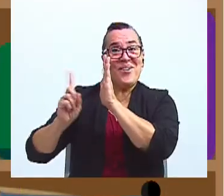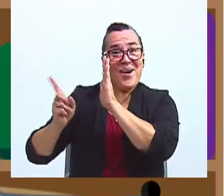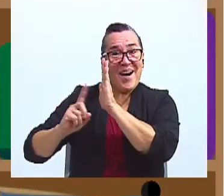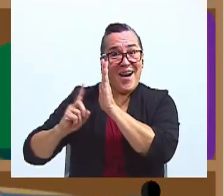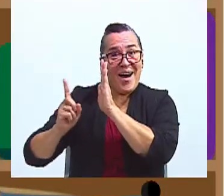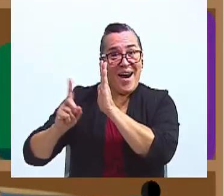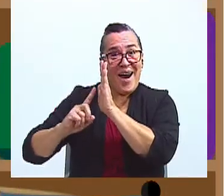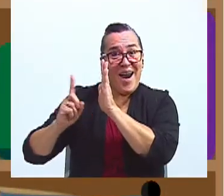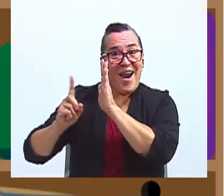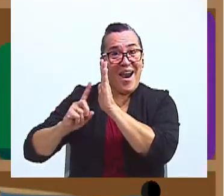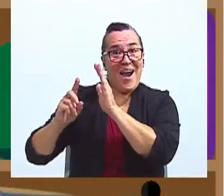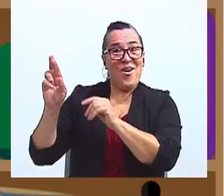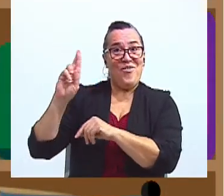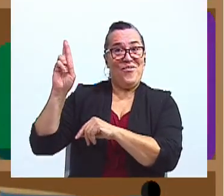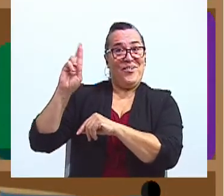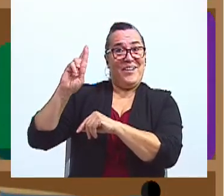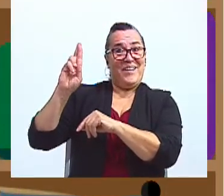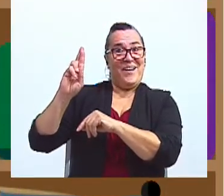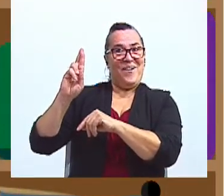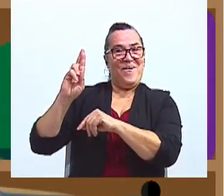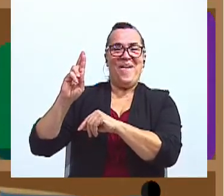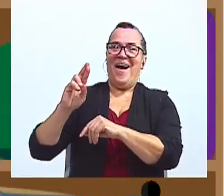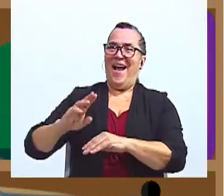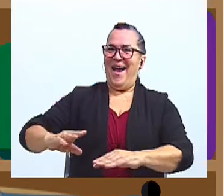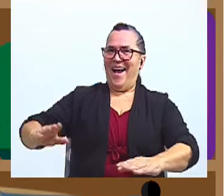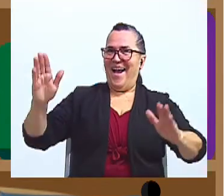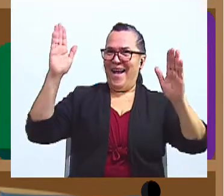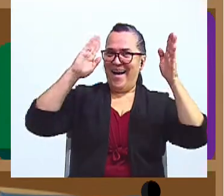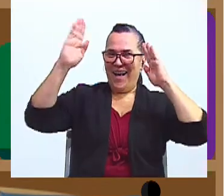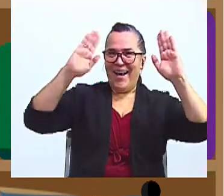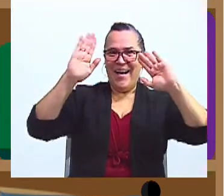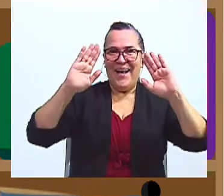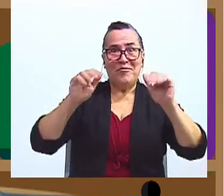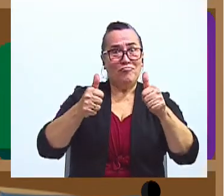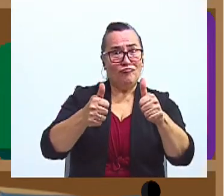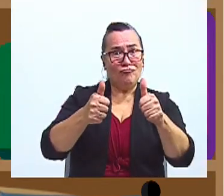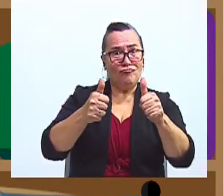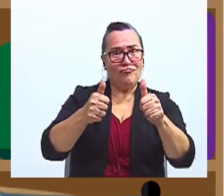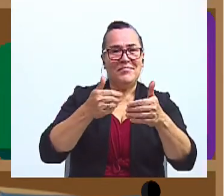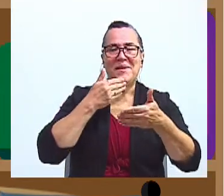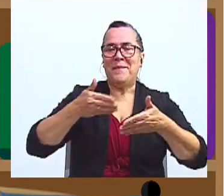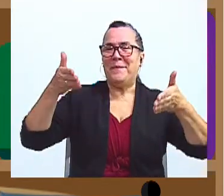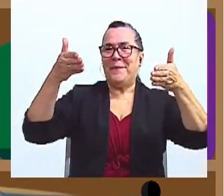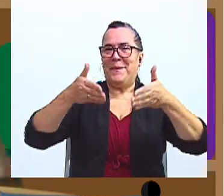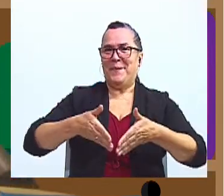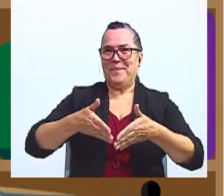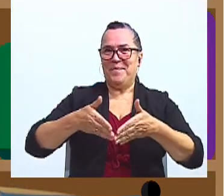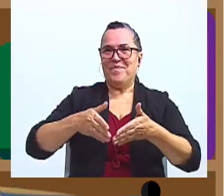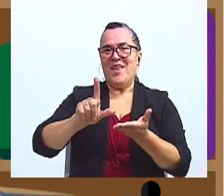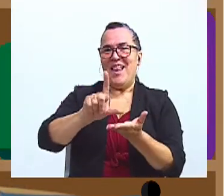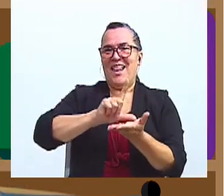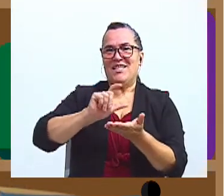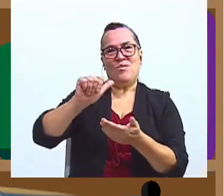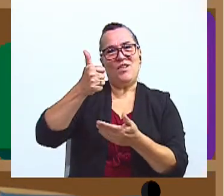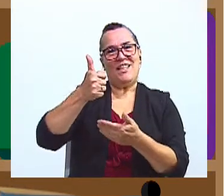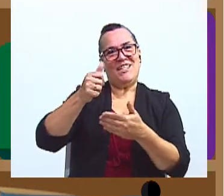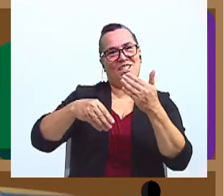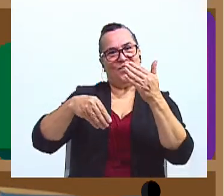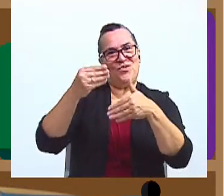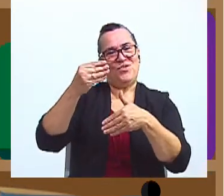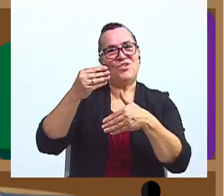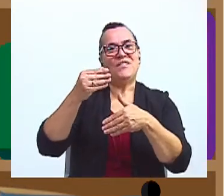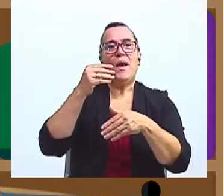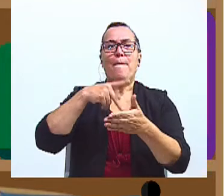Transcribed ¿Qué tal? ¿Cómo están? Sean bienvenidos a la clase de décimo año del